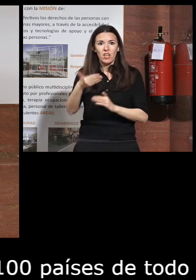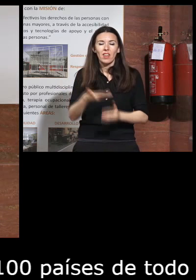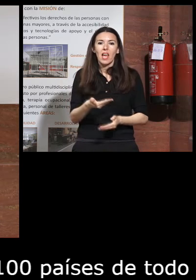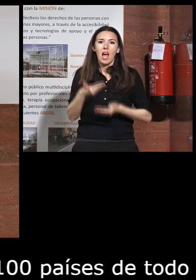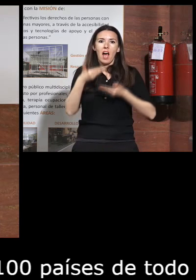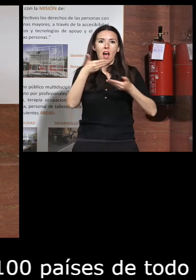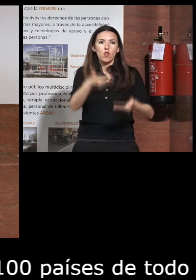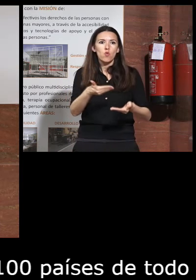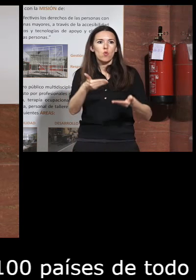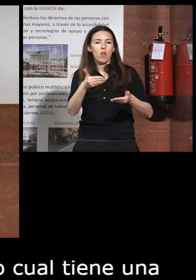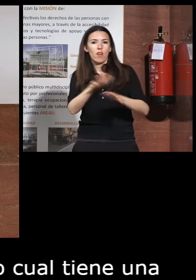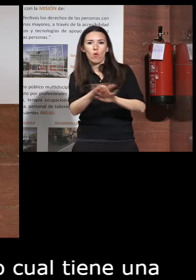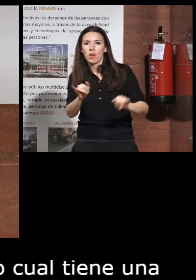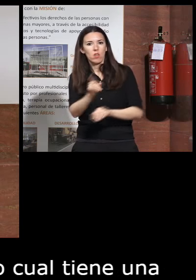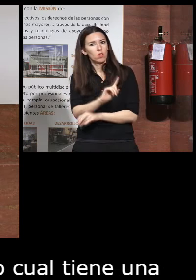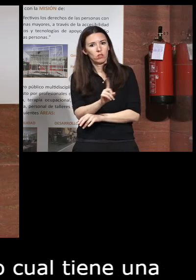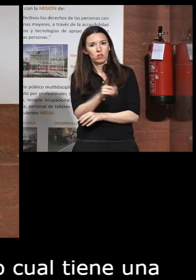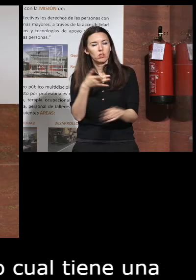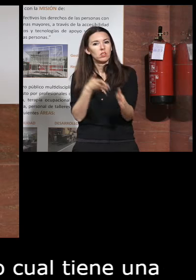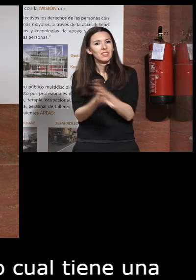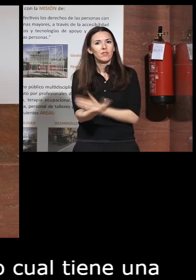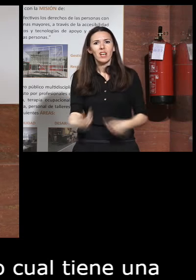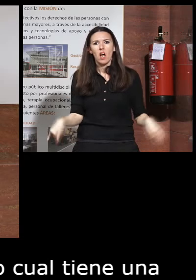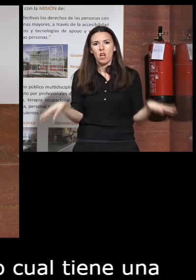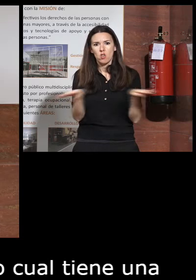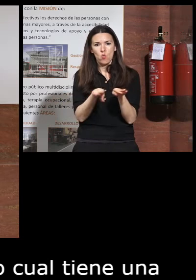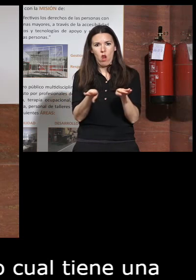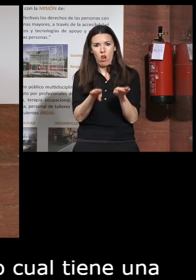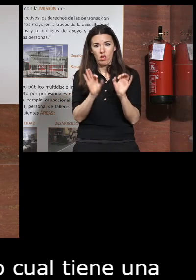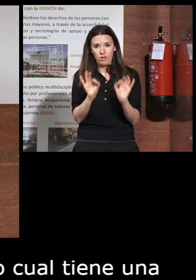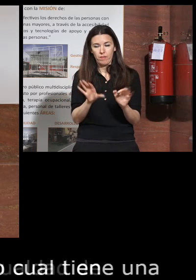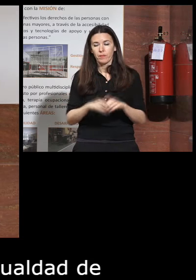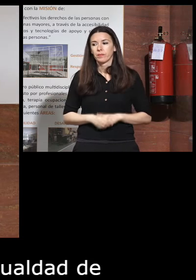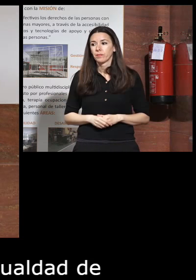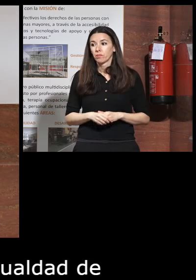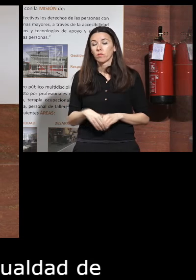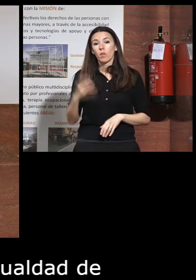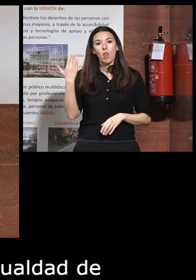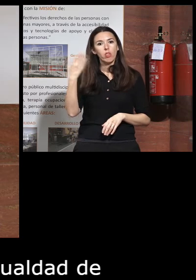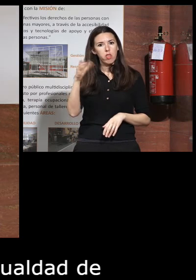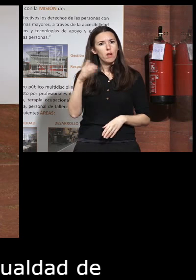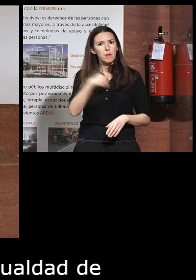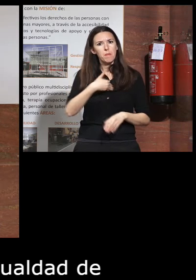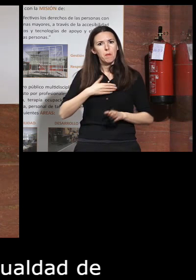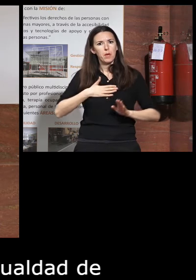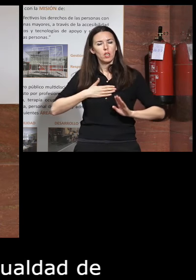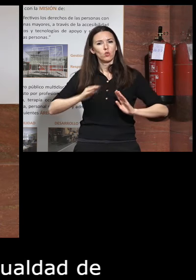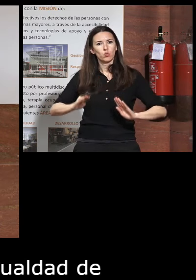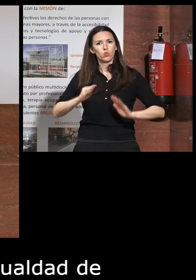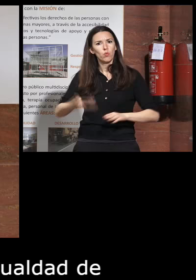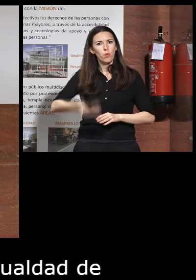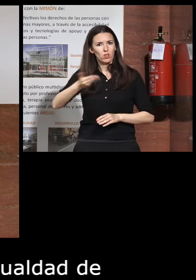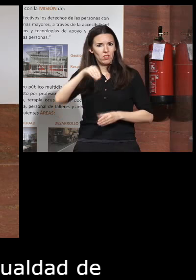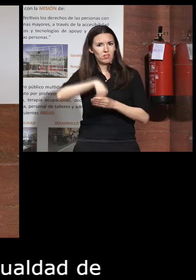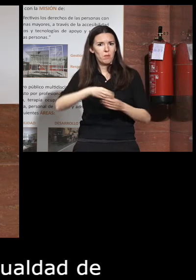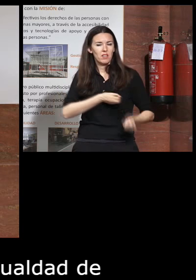de convalidación no no de establecer el mismo nivel de unas personas con otras pues bien el CERMI tuvo un papel también importante en